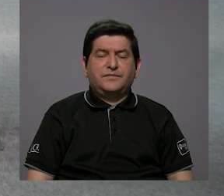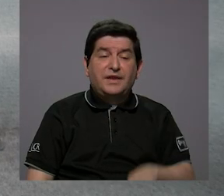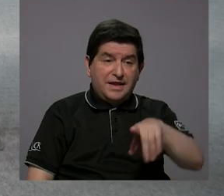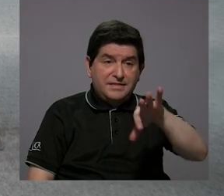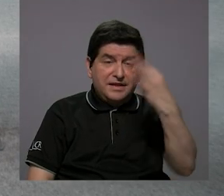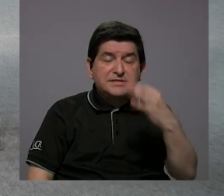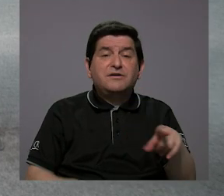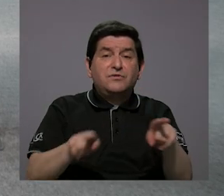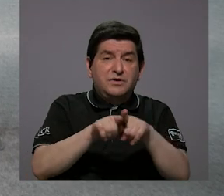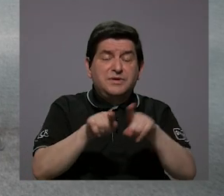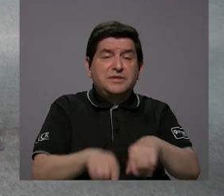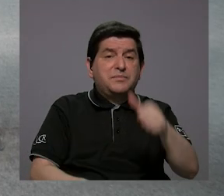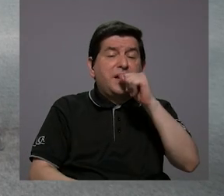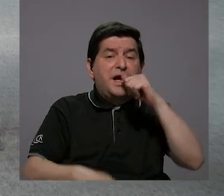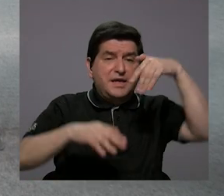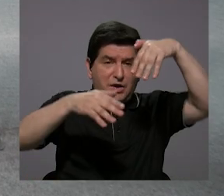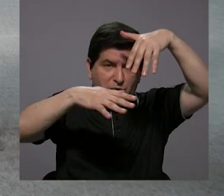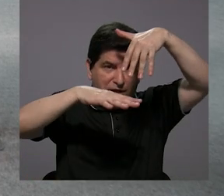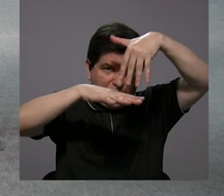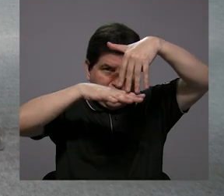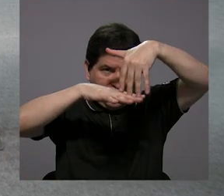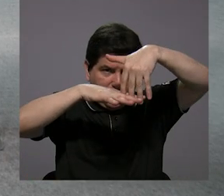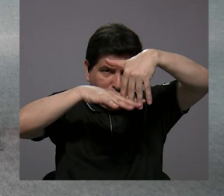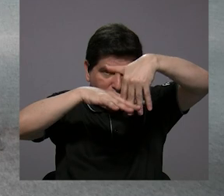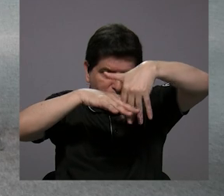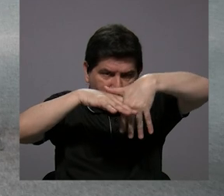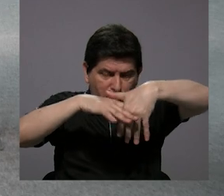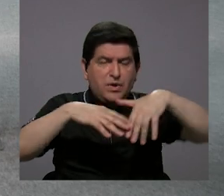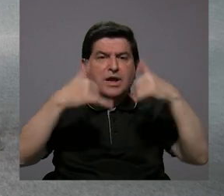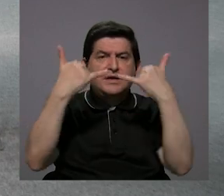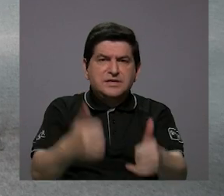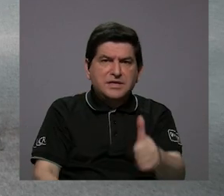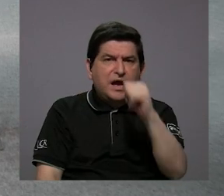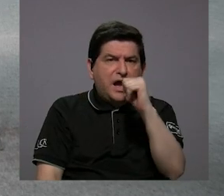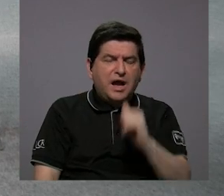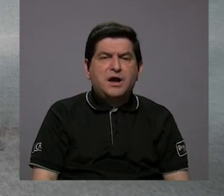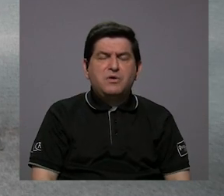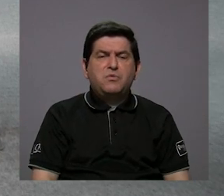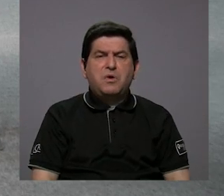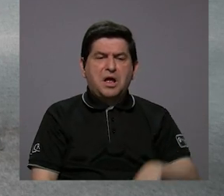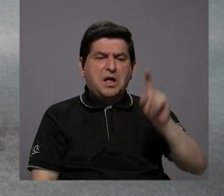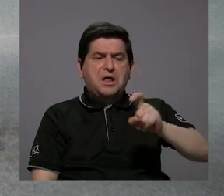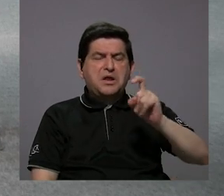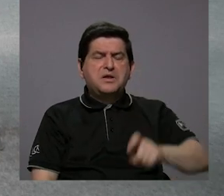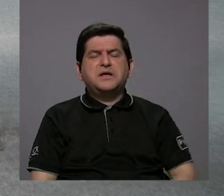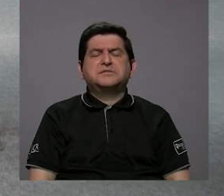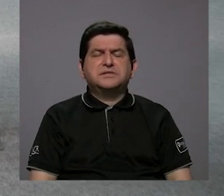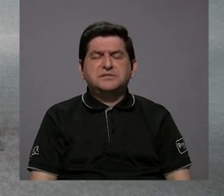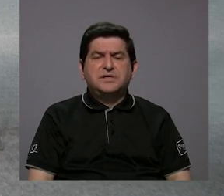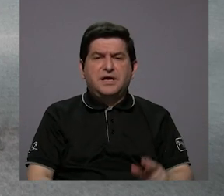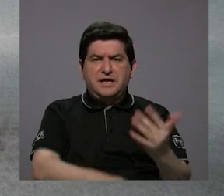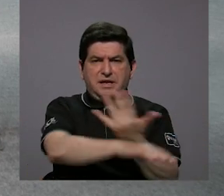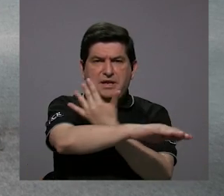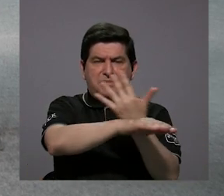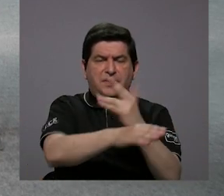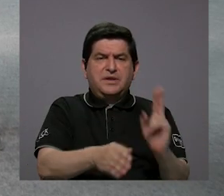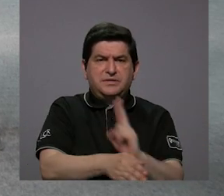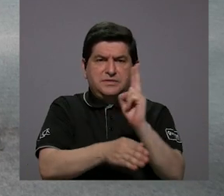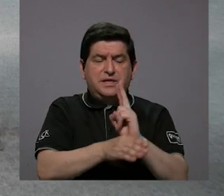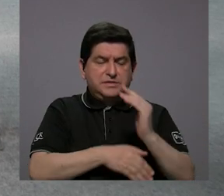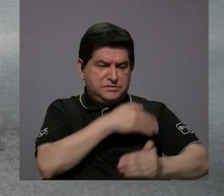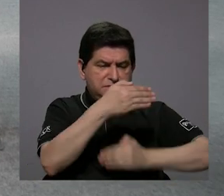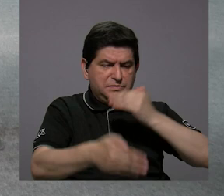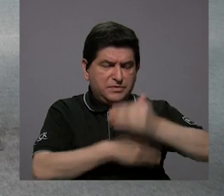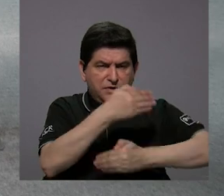infiltrando. Entonces, una vez que las plantas han tomado el agua que necesitan para sus procesos metabólicos,